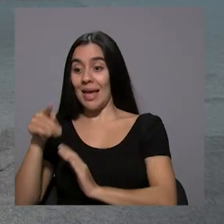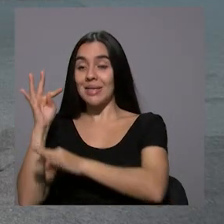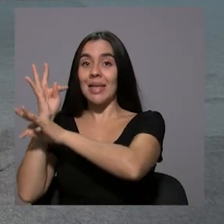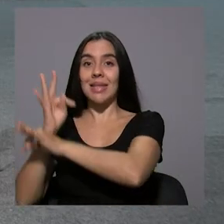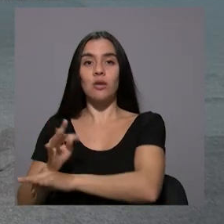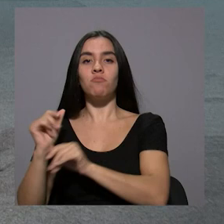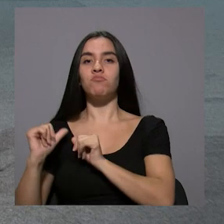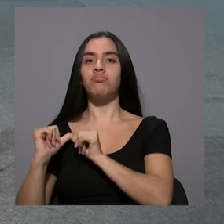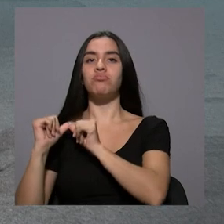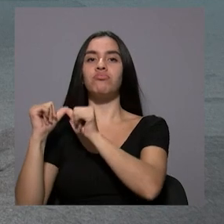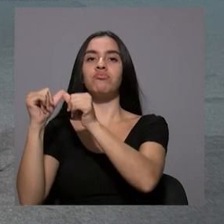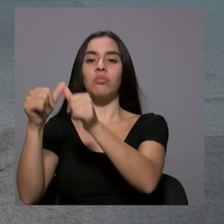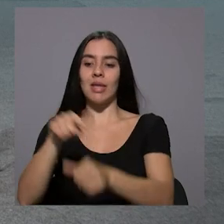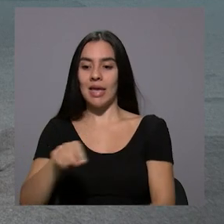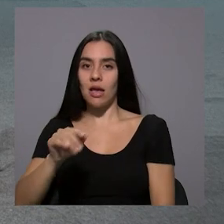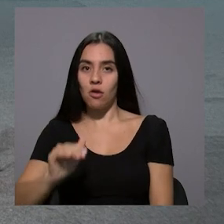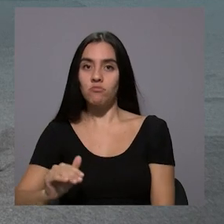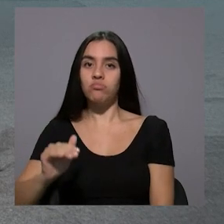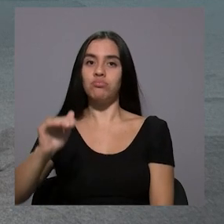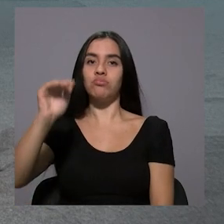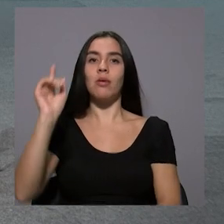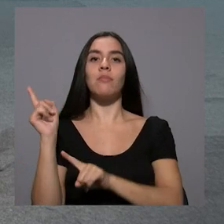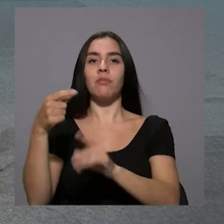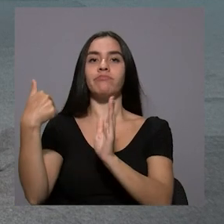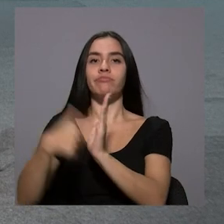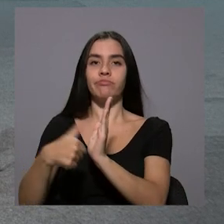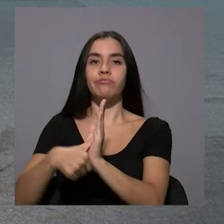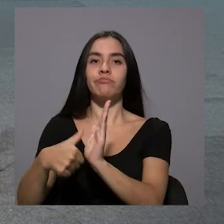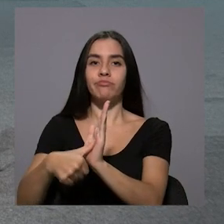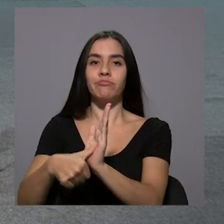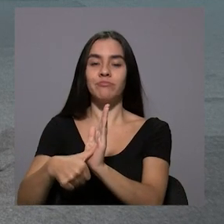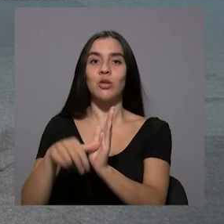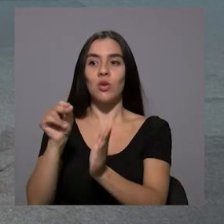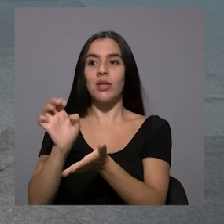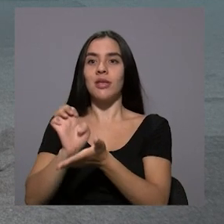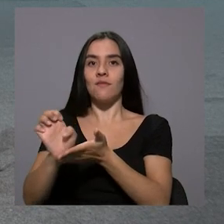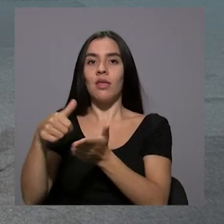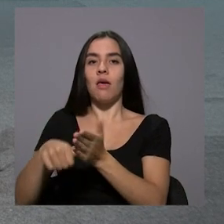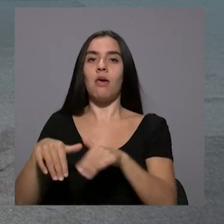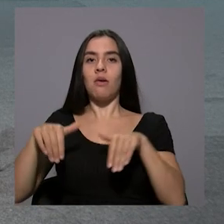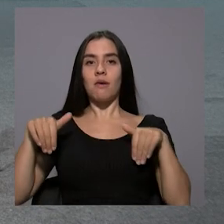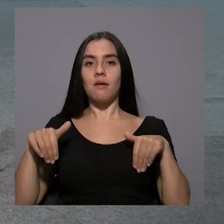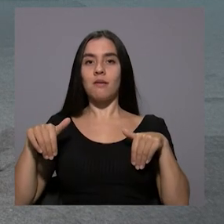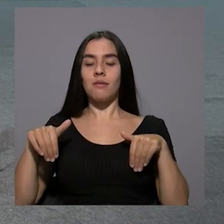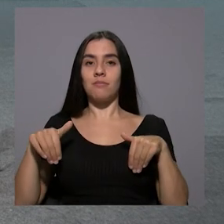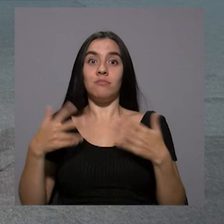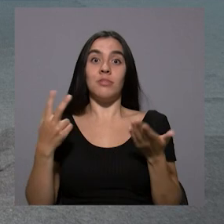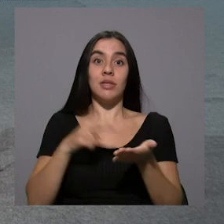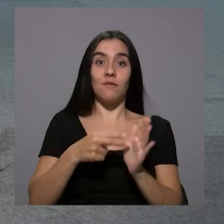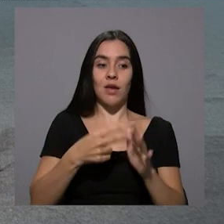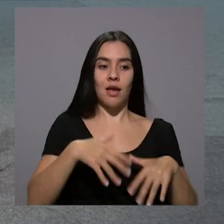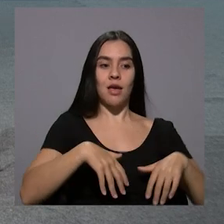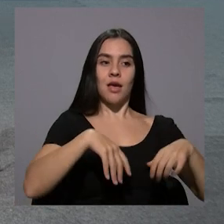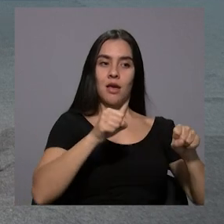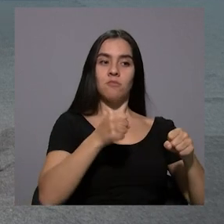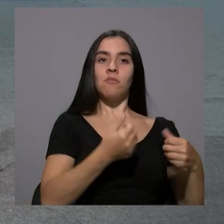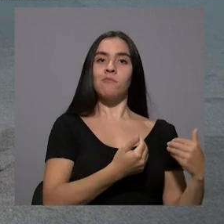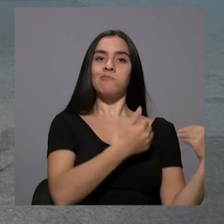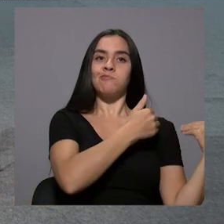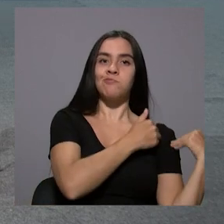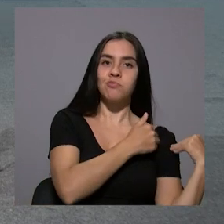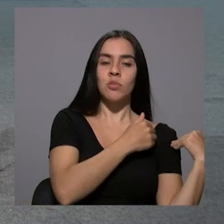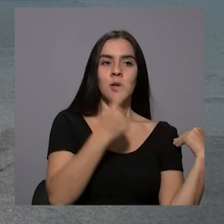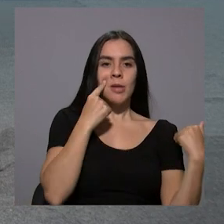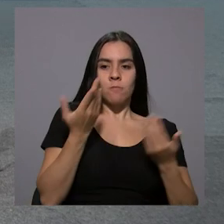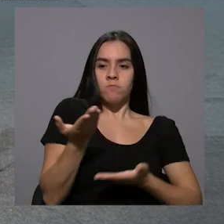tradición permanece en el tiempo y sus hijos tienen menos probabilidad de ser abstencionistas. Entonces, además de ejercer los cargos y poner